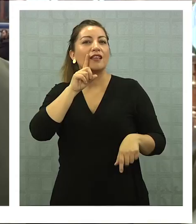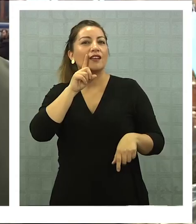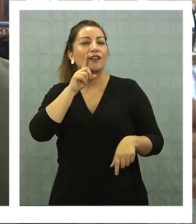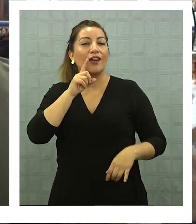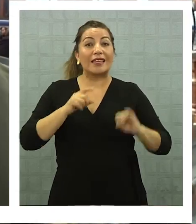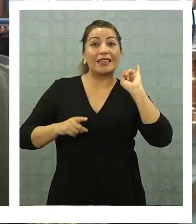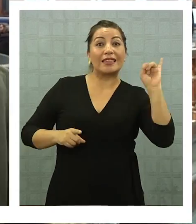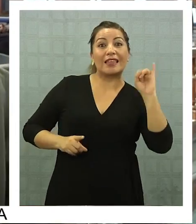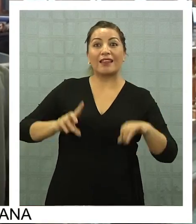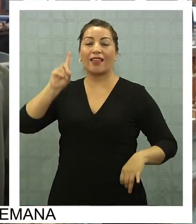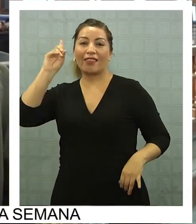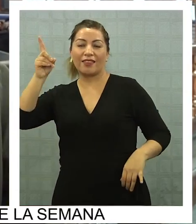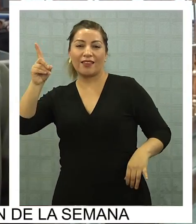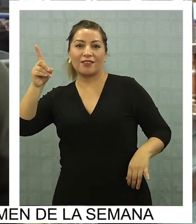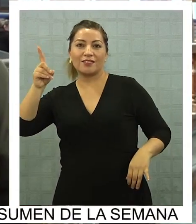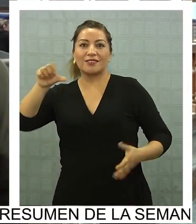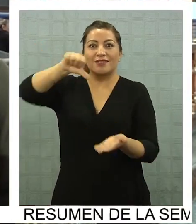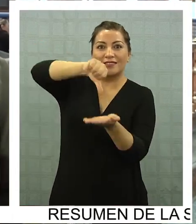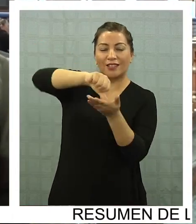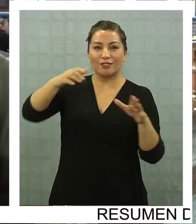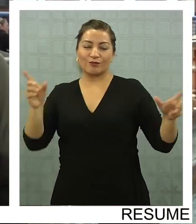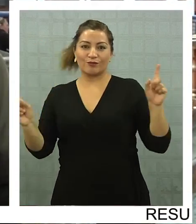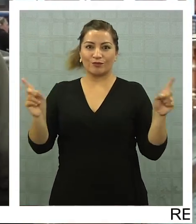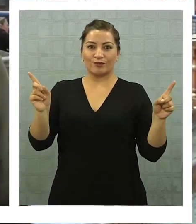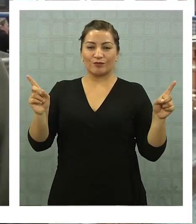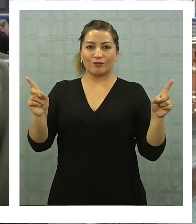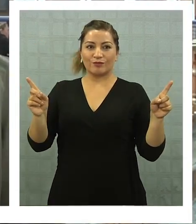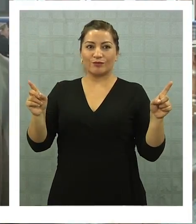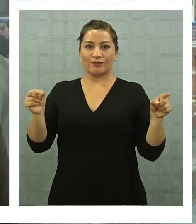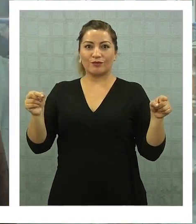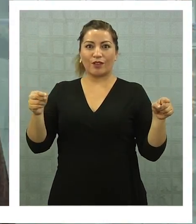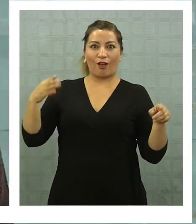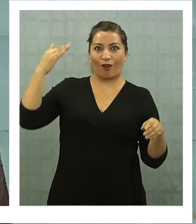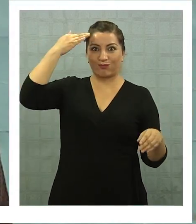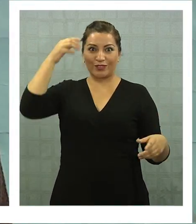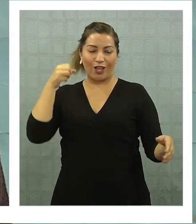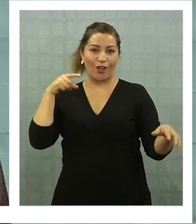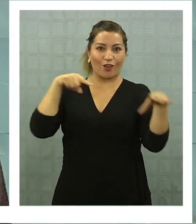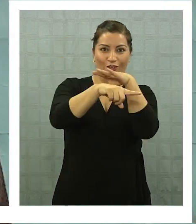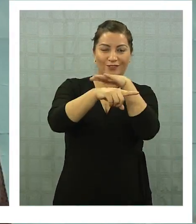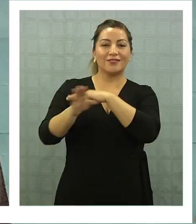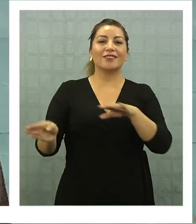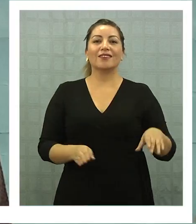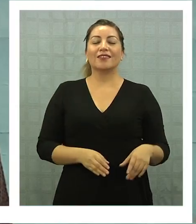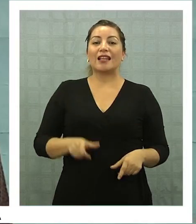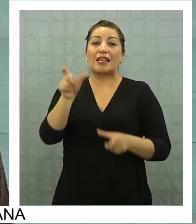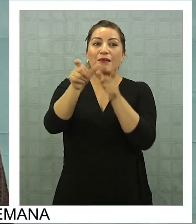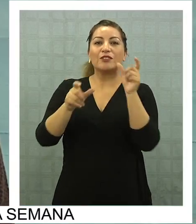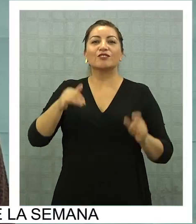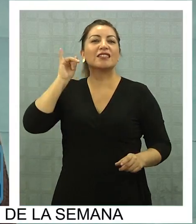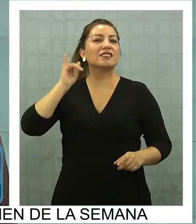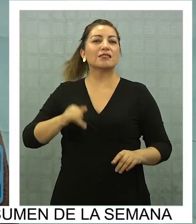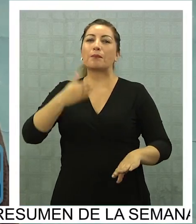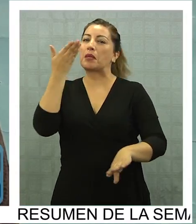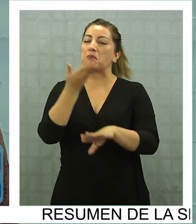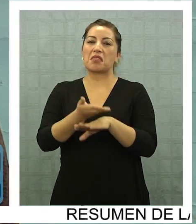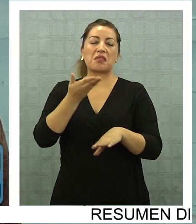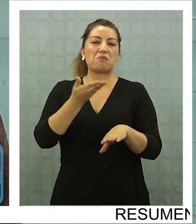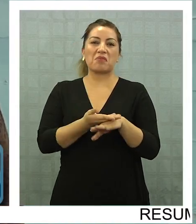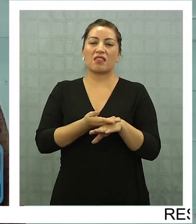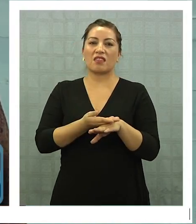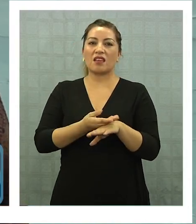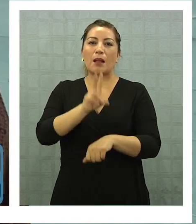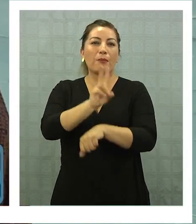izquierda, derecha, bien que dice por el centro, golpe de cabeza, gol. La gente, la hinchada, siempre se apresura a pedir la